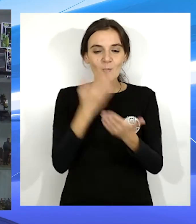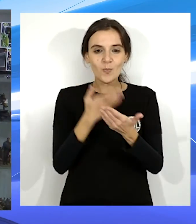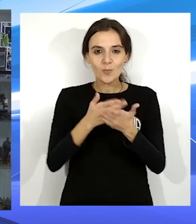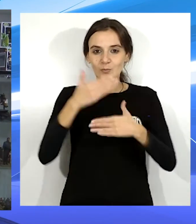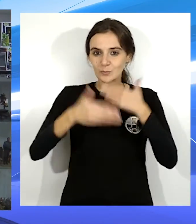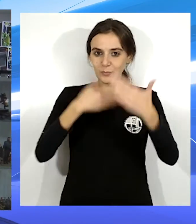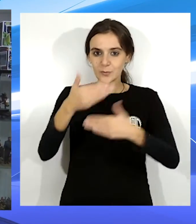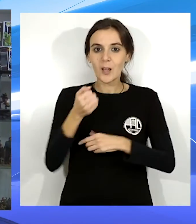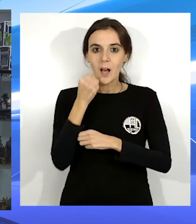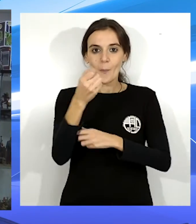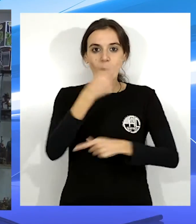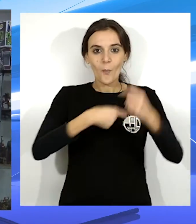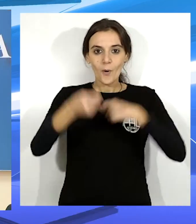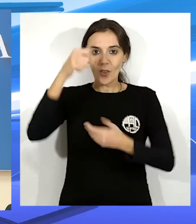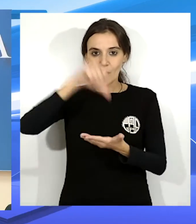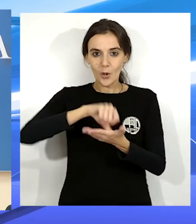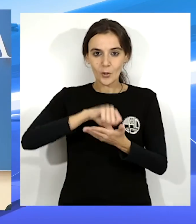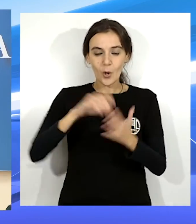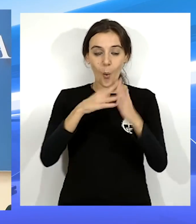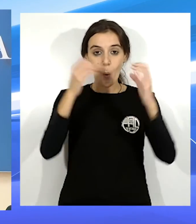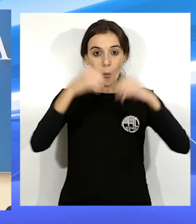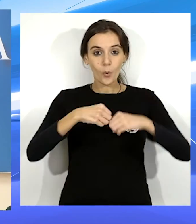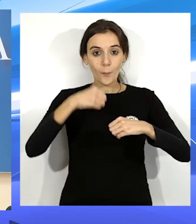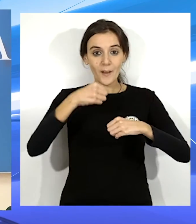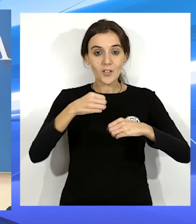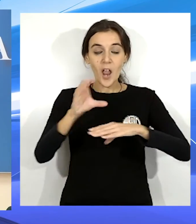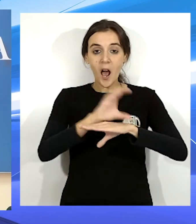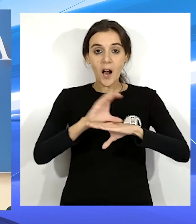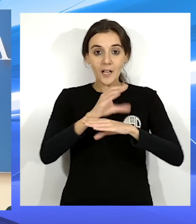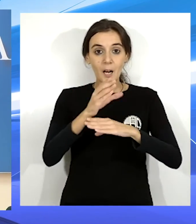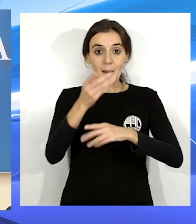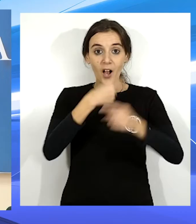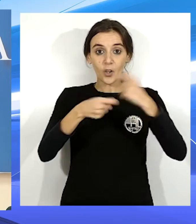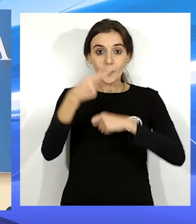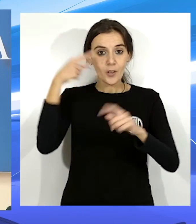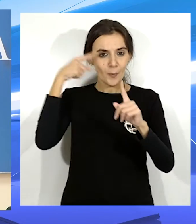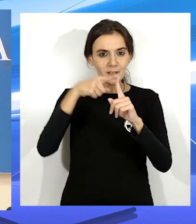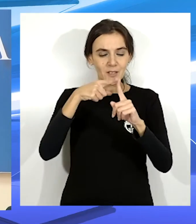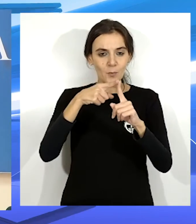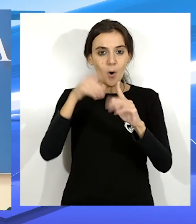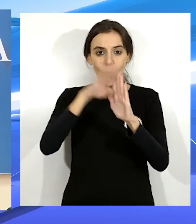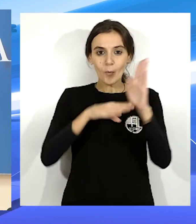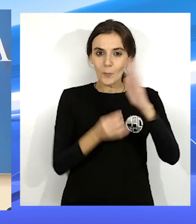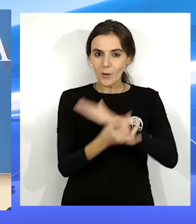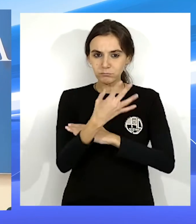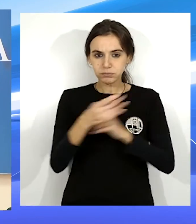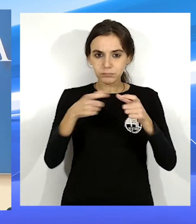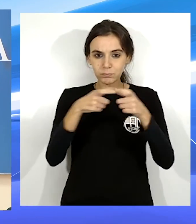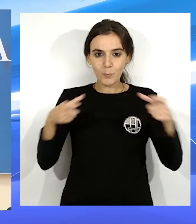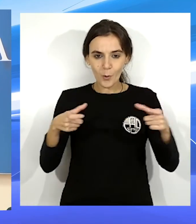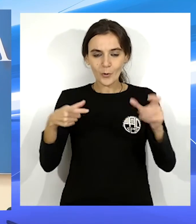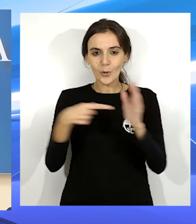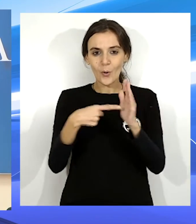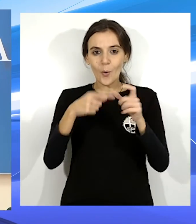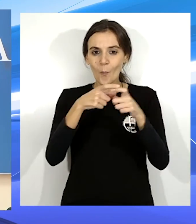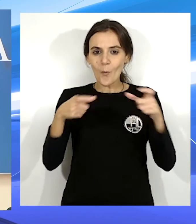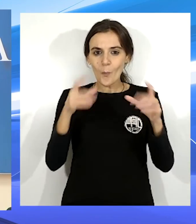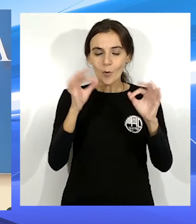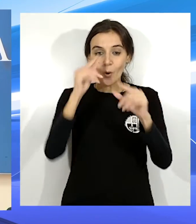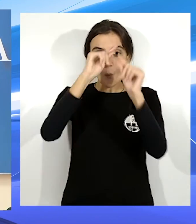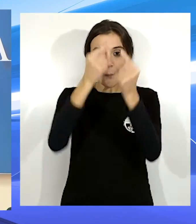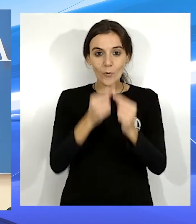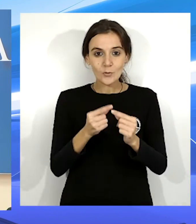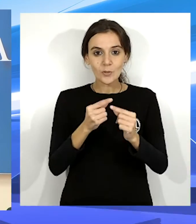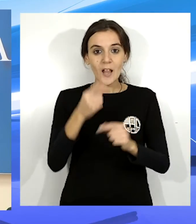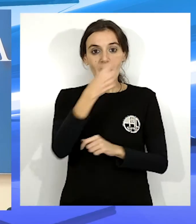apuesta de apoyo al comercio local. Un convenio con la Cámara de Comercio para crear este programa de Buy Bono. El programa cuenta